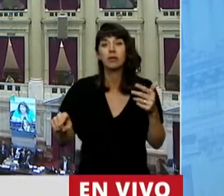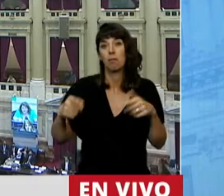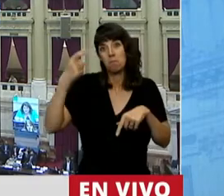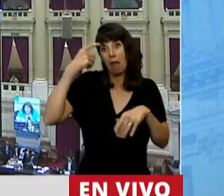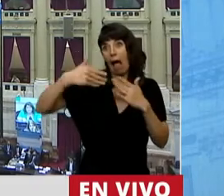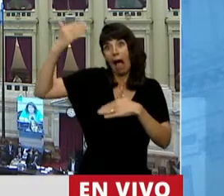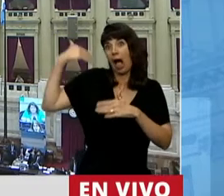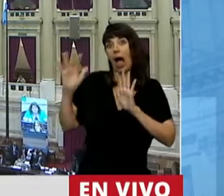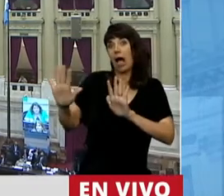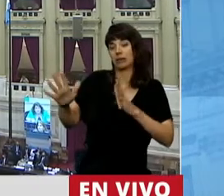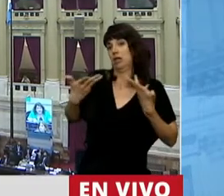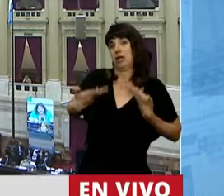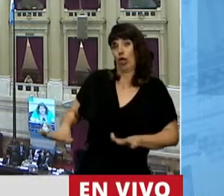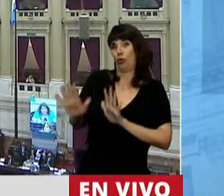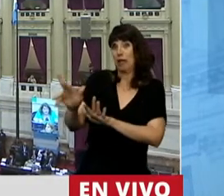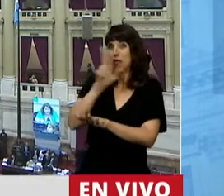naturales